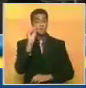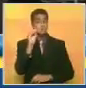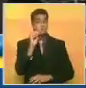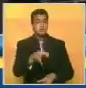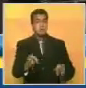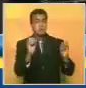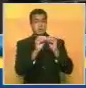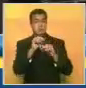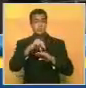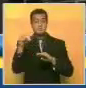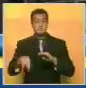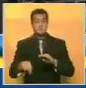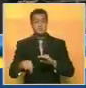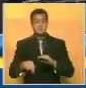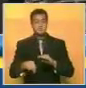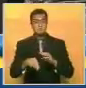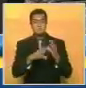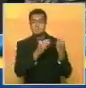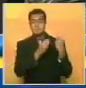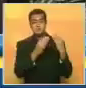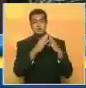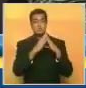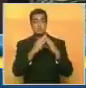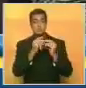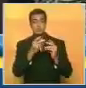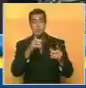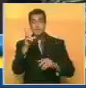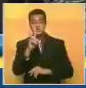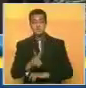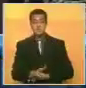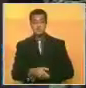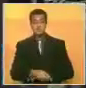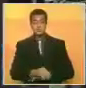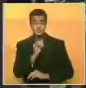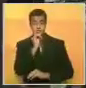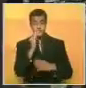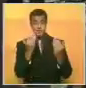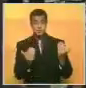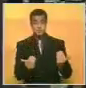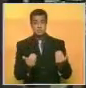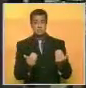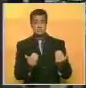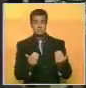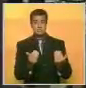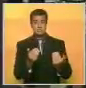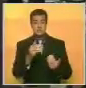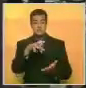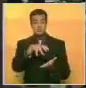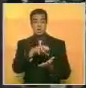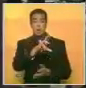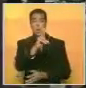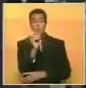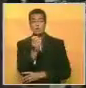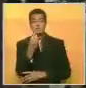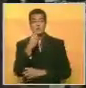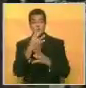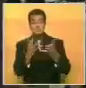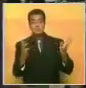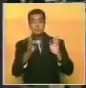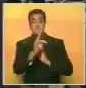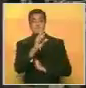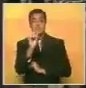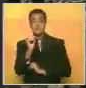un acuerdo nacional en el que se han representado todos los venezolanos país. Esta es la información que les tenemos desde Ciudad Guayana, CEL, Asamblea, Nuestra de